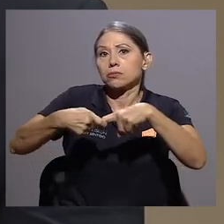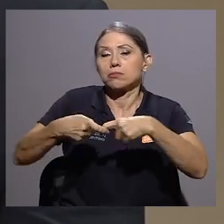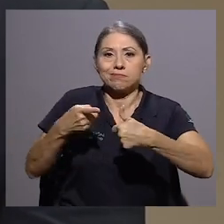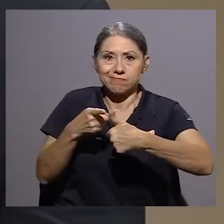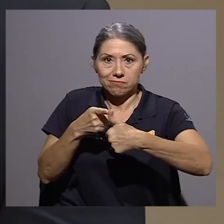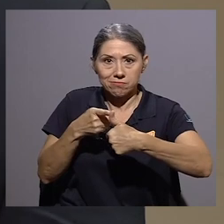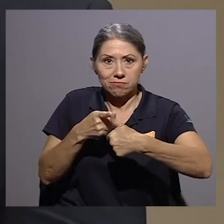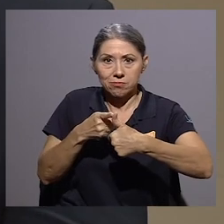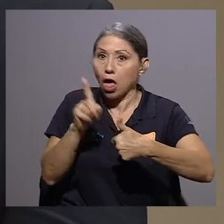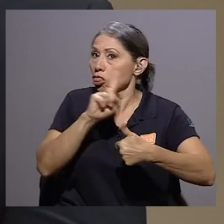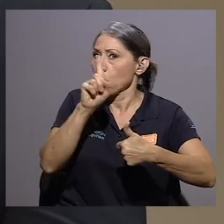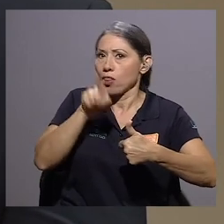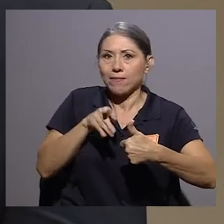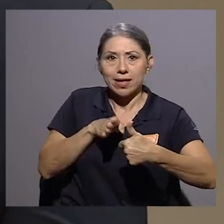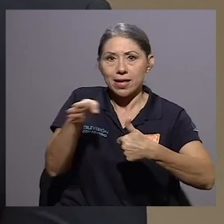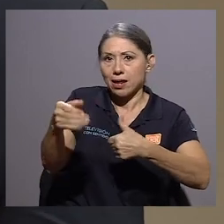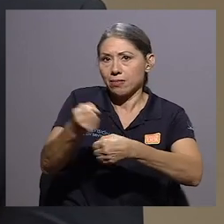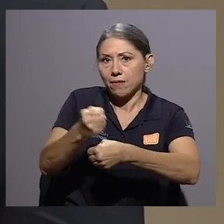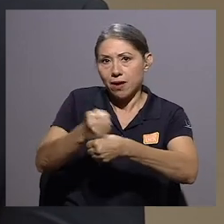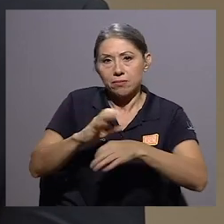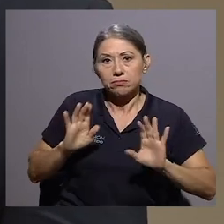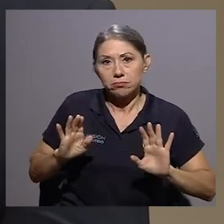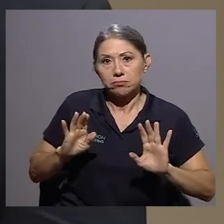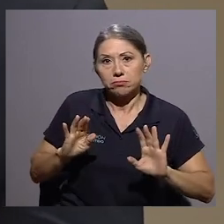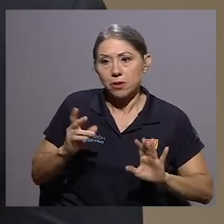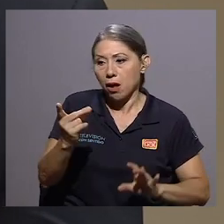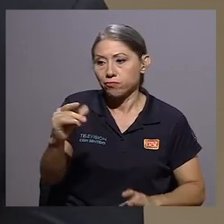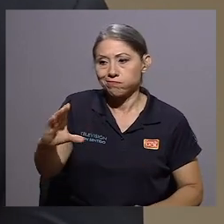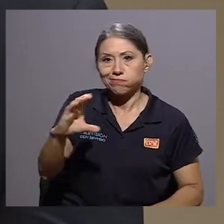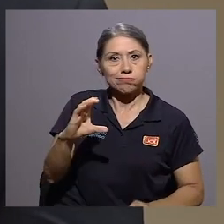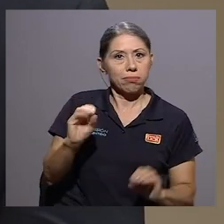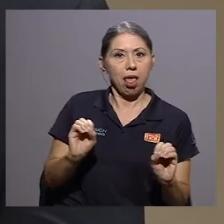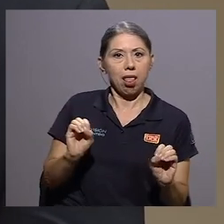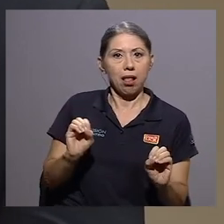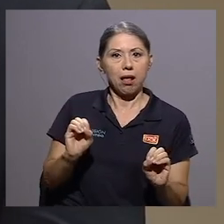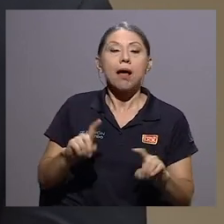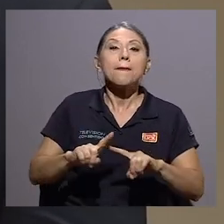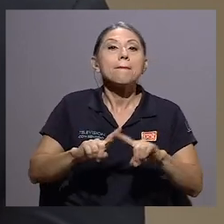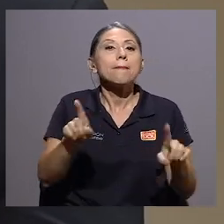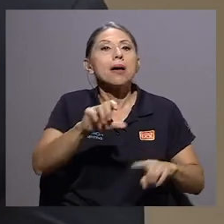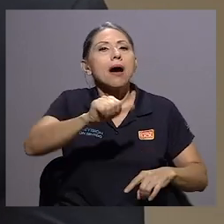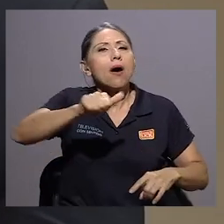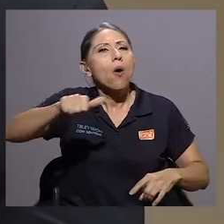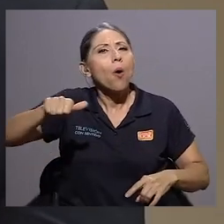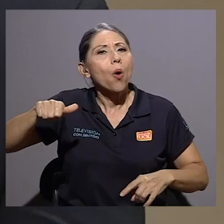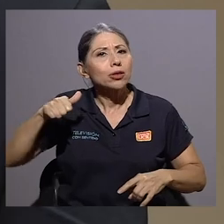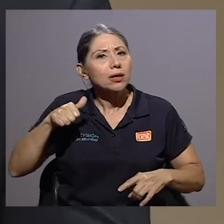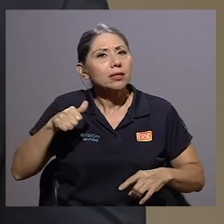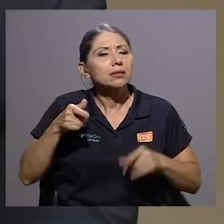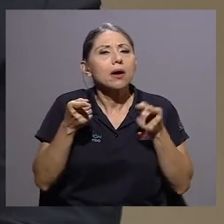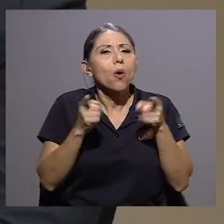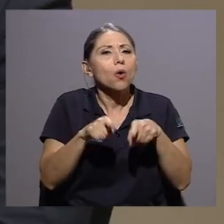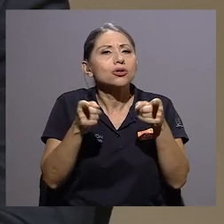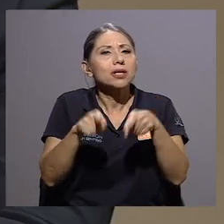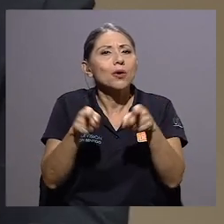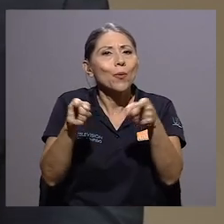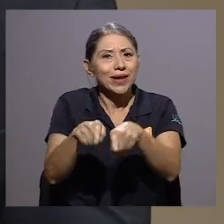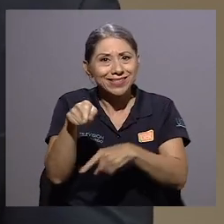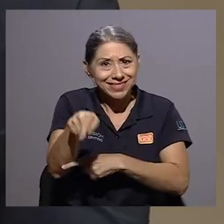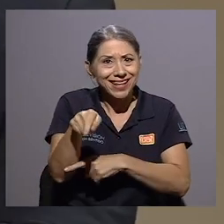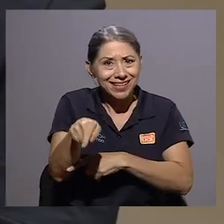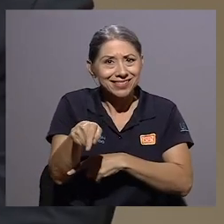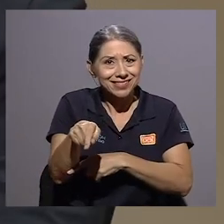suspende? La primera, como ya lo dijimos, no hay que ir a trabajar y no se recibe salario. Pero hay otras